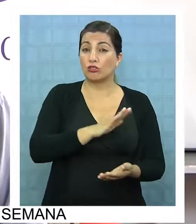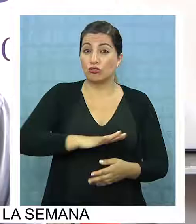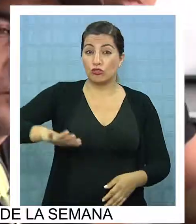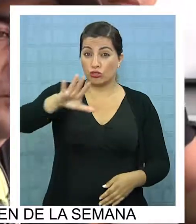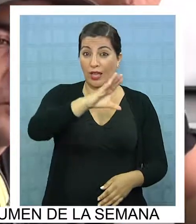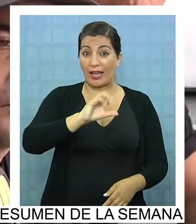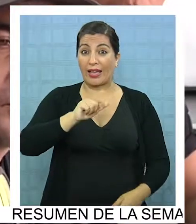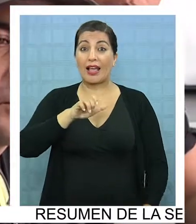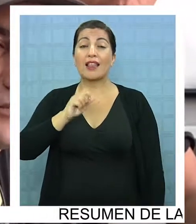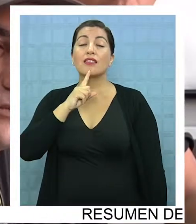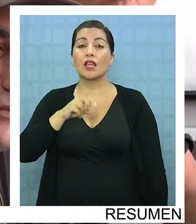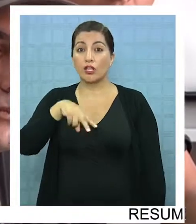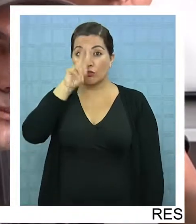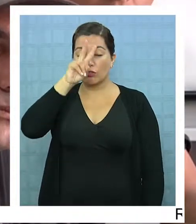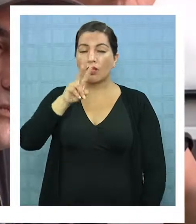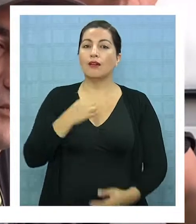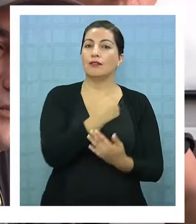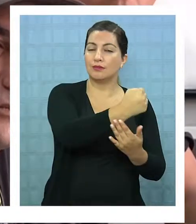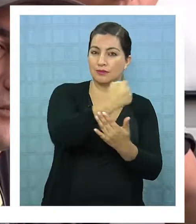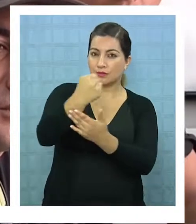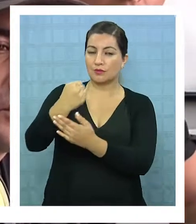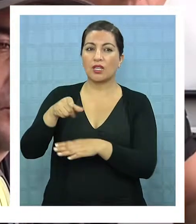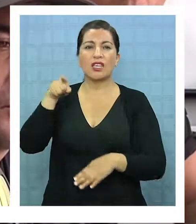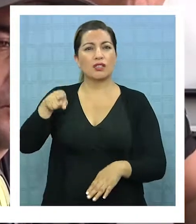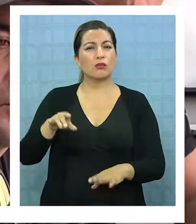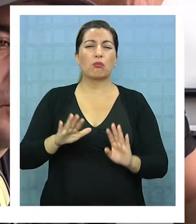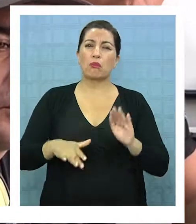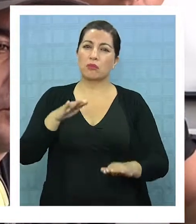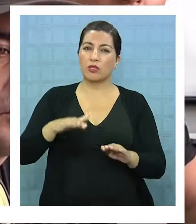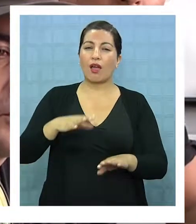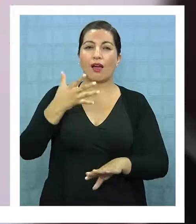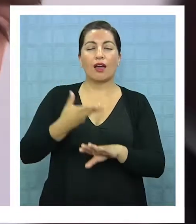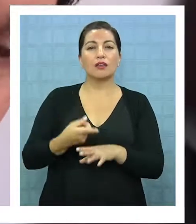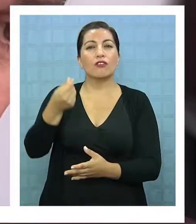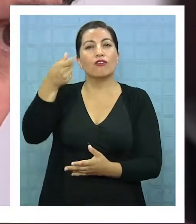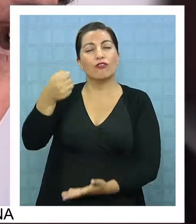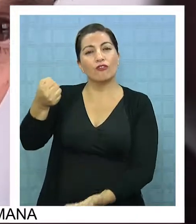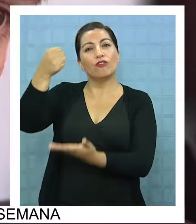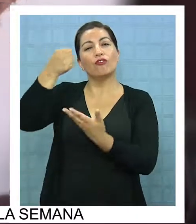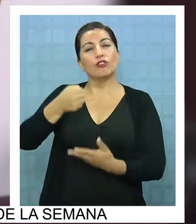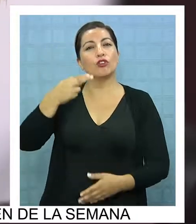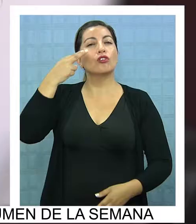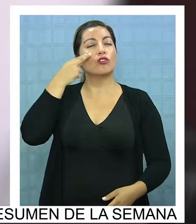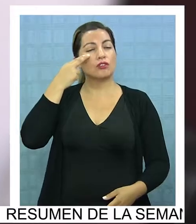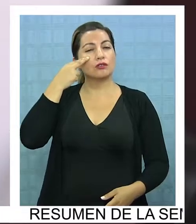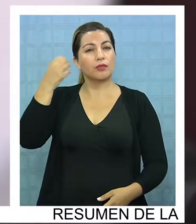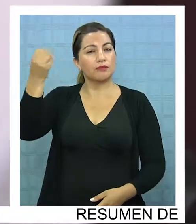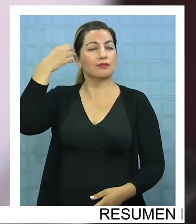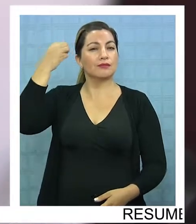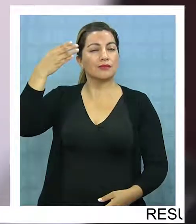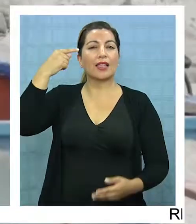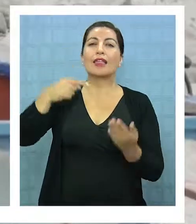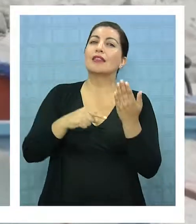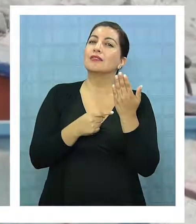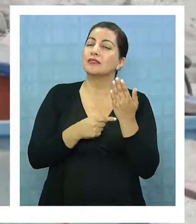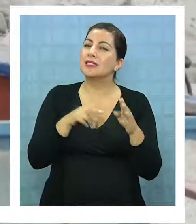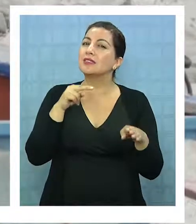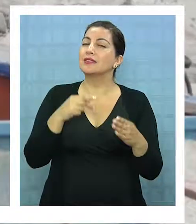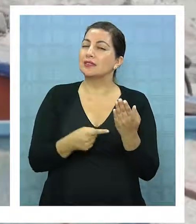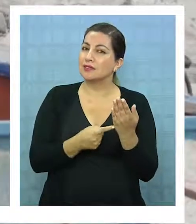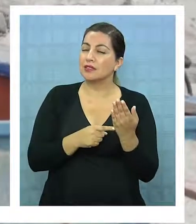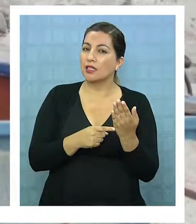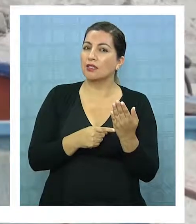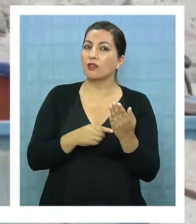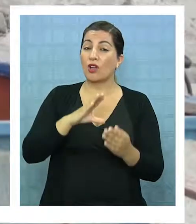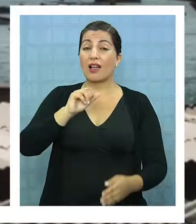la zona norte. El apoyo de la empresa pesquera se traduciría en inyectar capitales y conocimiento técnico-científico a las plantas de proceso de Caleta San